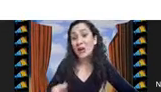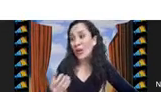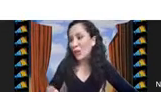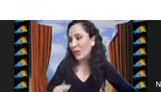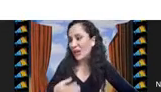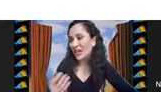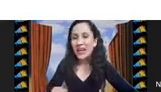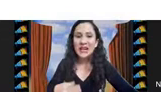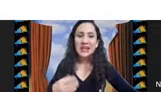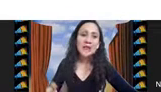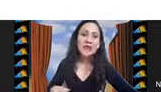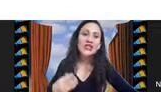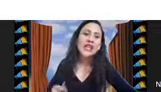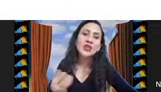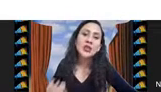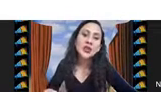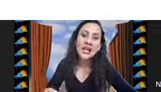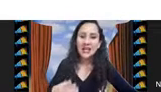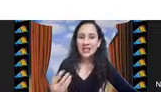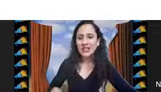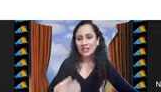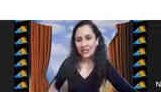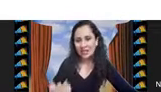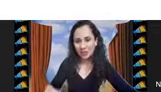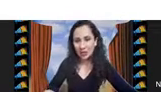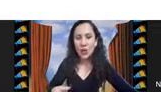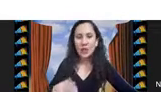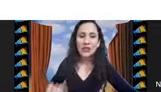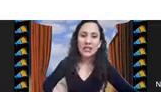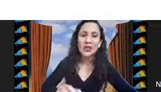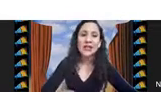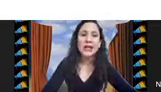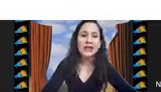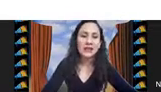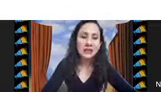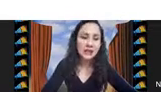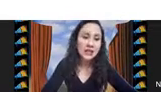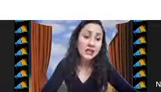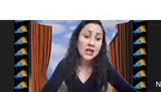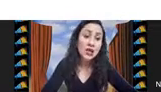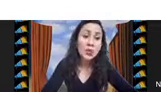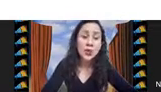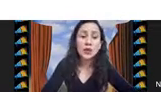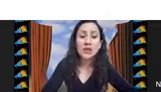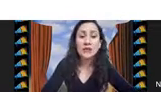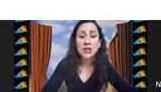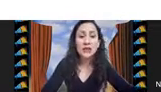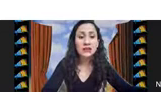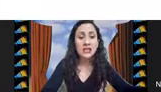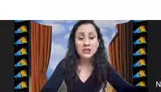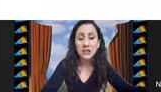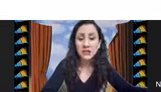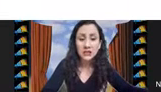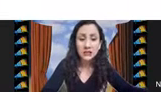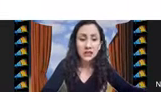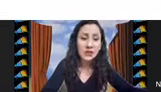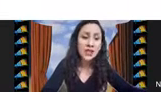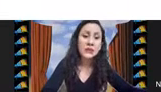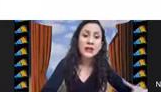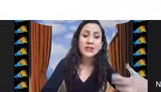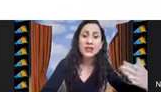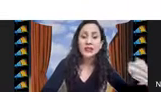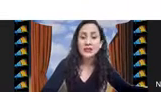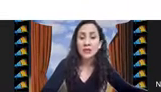yo hago como que selección de características ¿no? o refinación de características y aquí yo puedo utilizar estadísticas